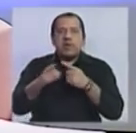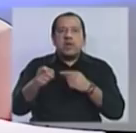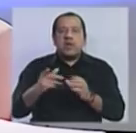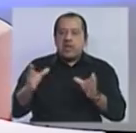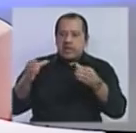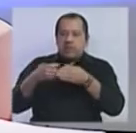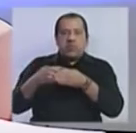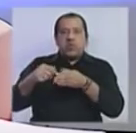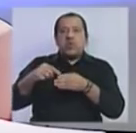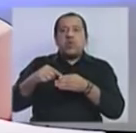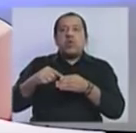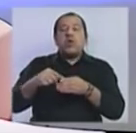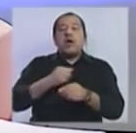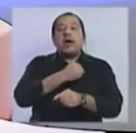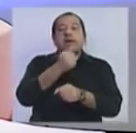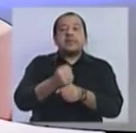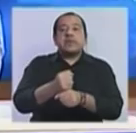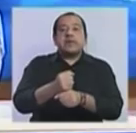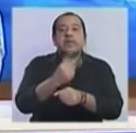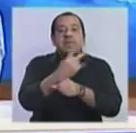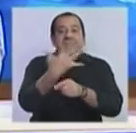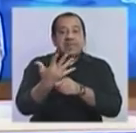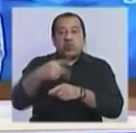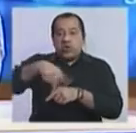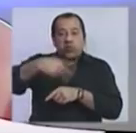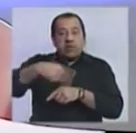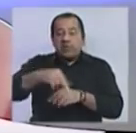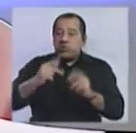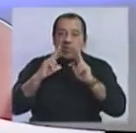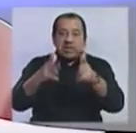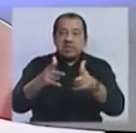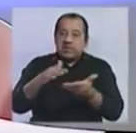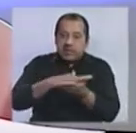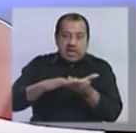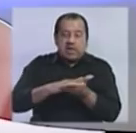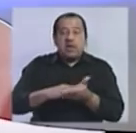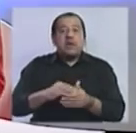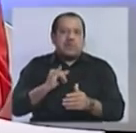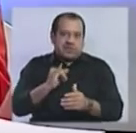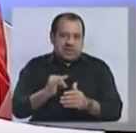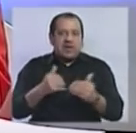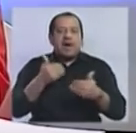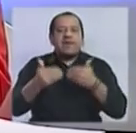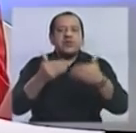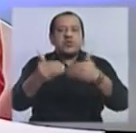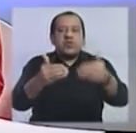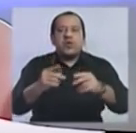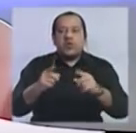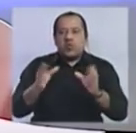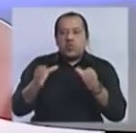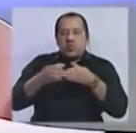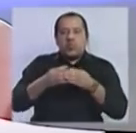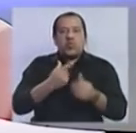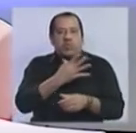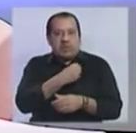hasta el próximo 25 de noviembre, más allá de que ya ha avanzado con los integrantes del Partido Nacional que sí